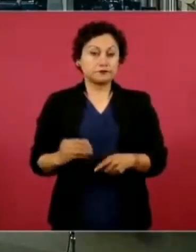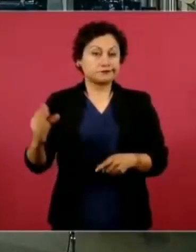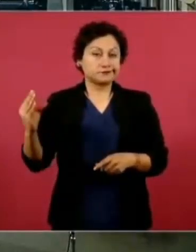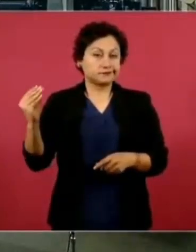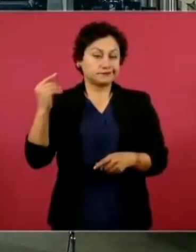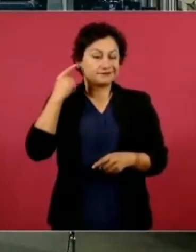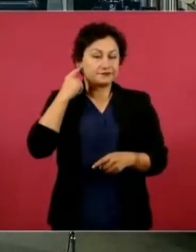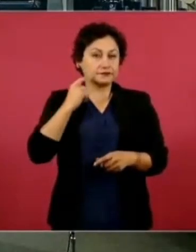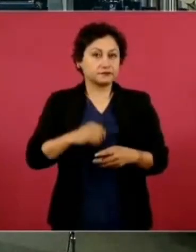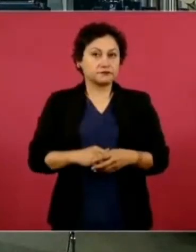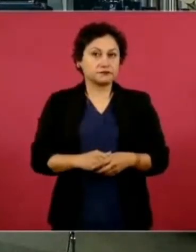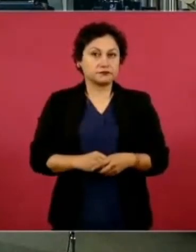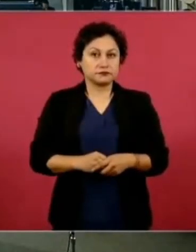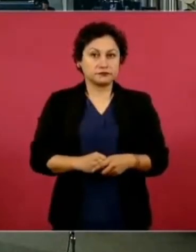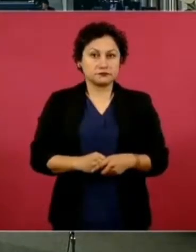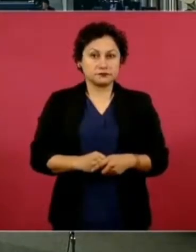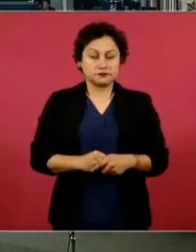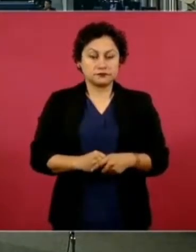No,